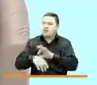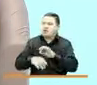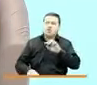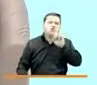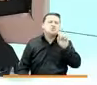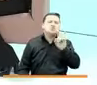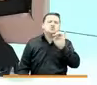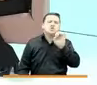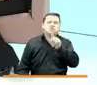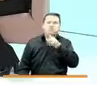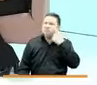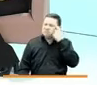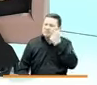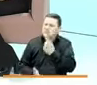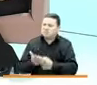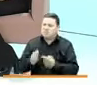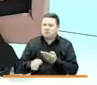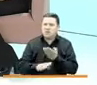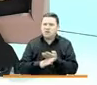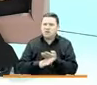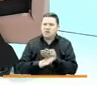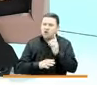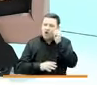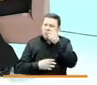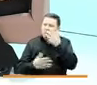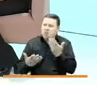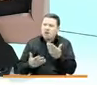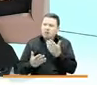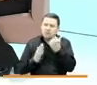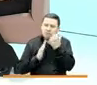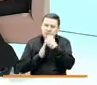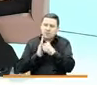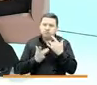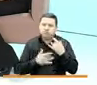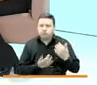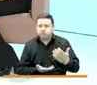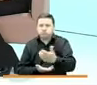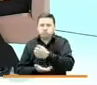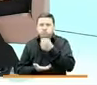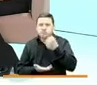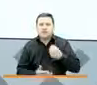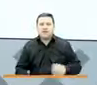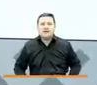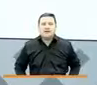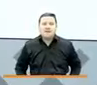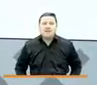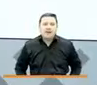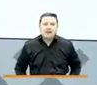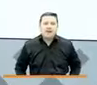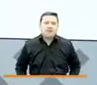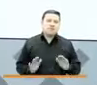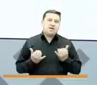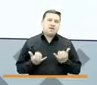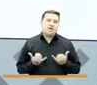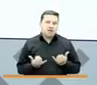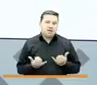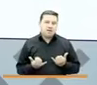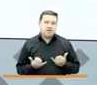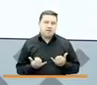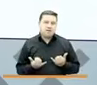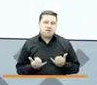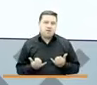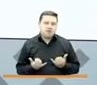¿qué desafíos ha planteado esta política de gobierno para el programa Ingreso Solidario? Bueno, Pau, yo creo que muchísimos.